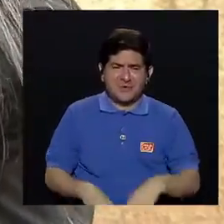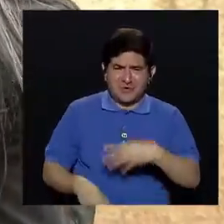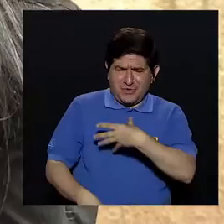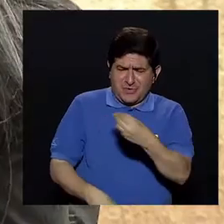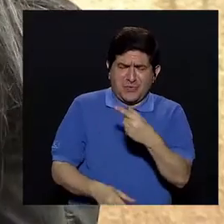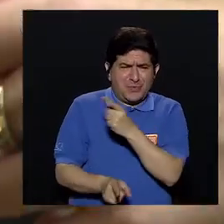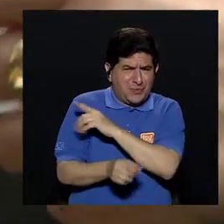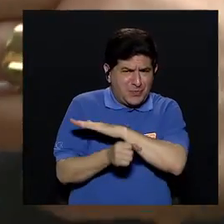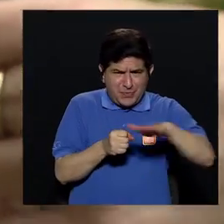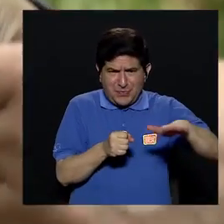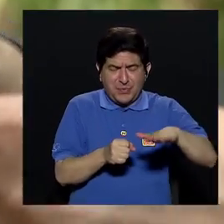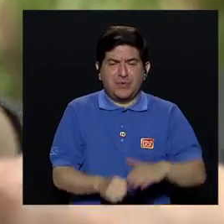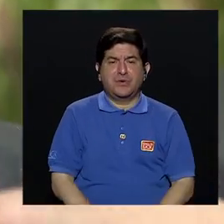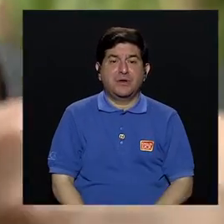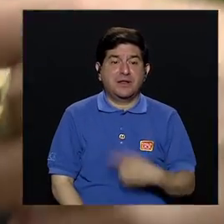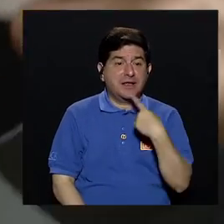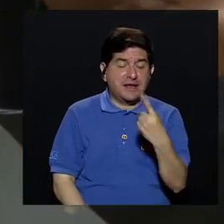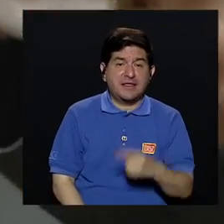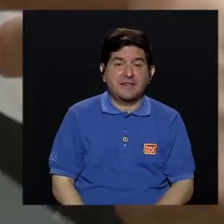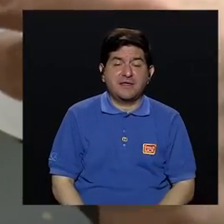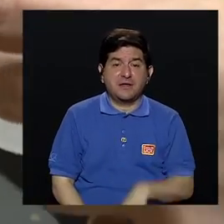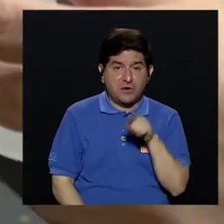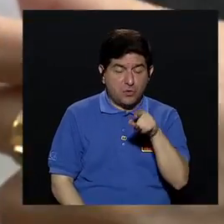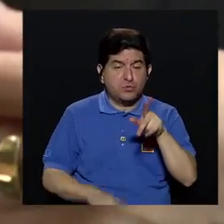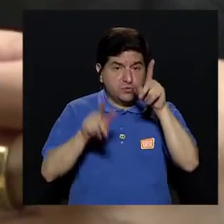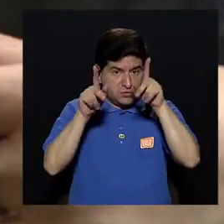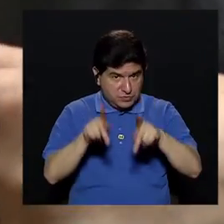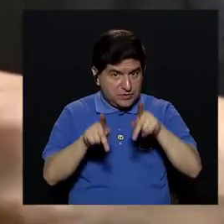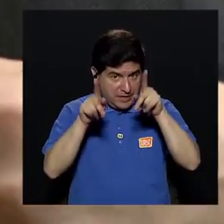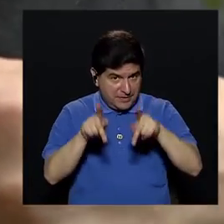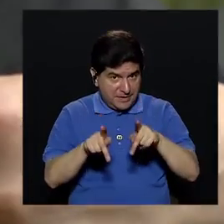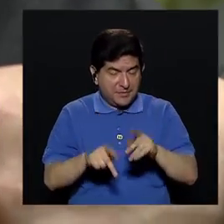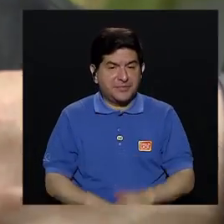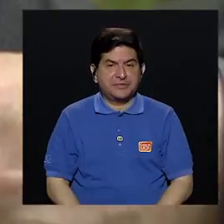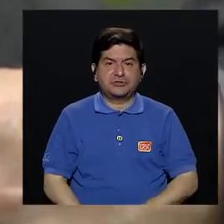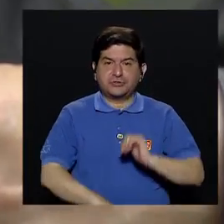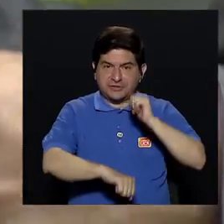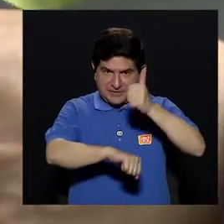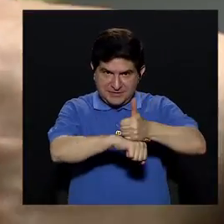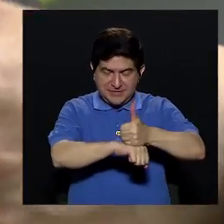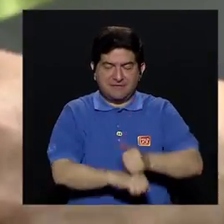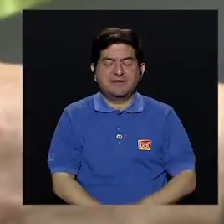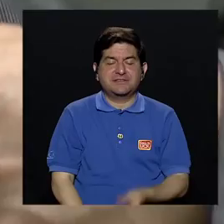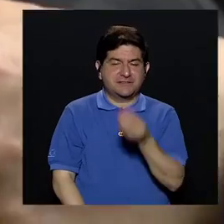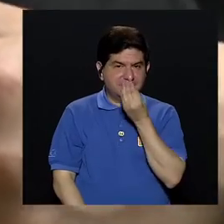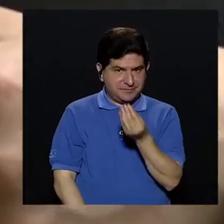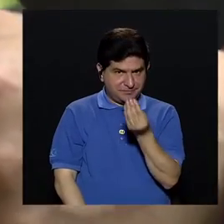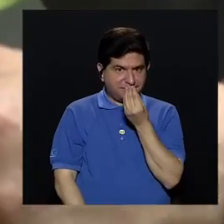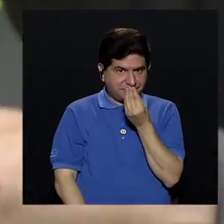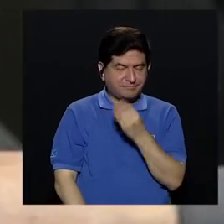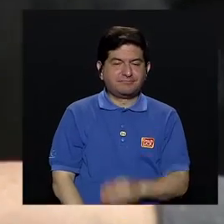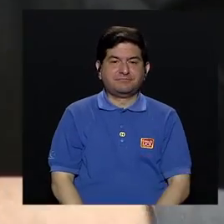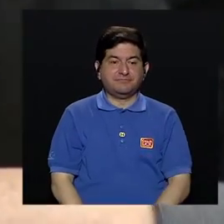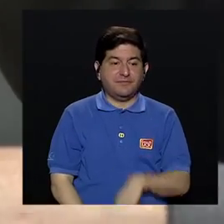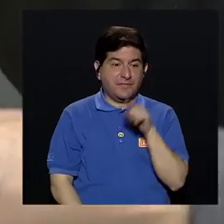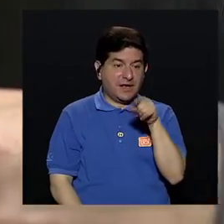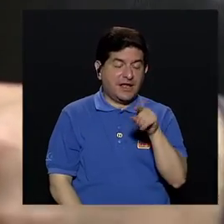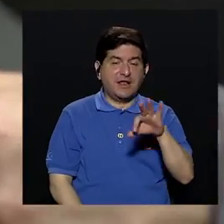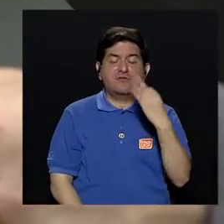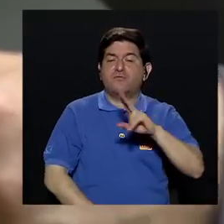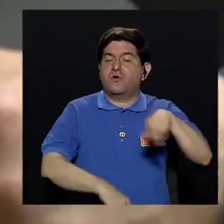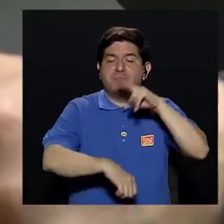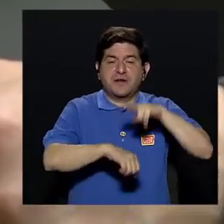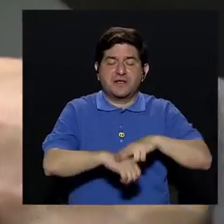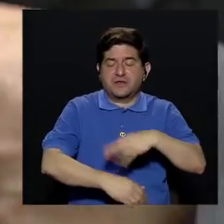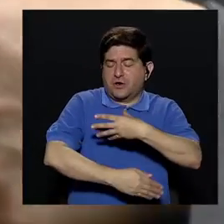Entonces, se lo colocan y yo siempre digo usted va a ser el que va a depender de la alimentación del niño porque el niño es una forma